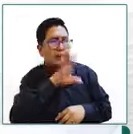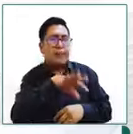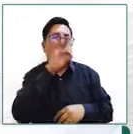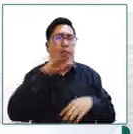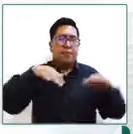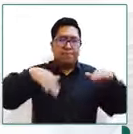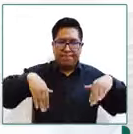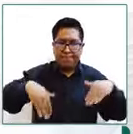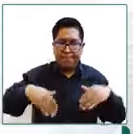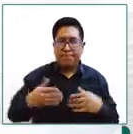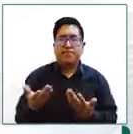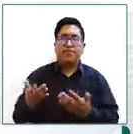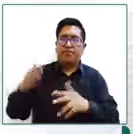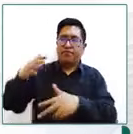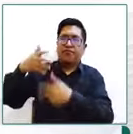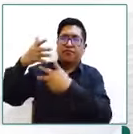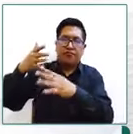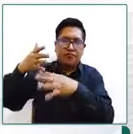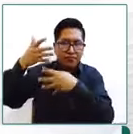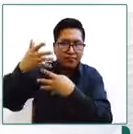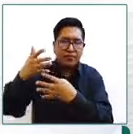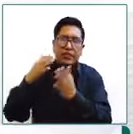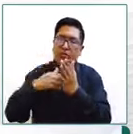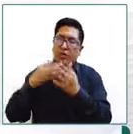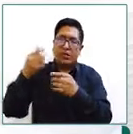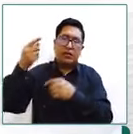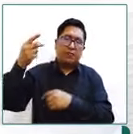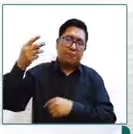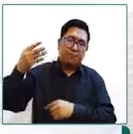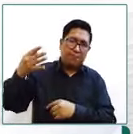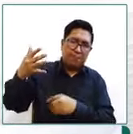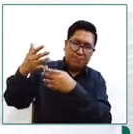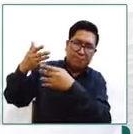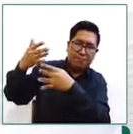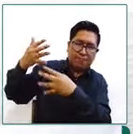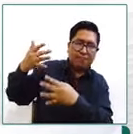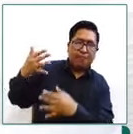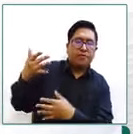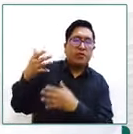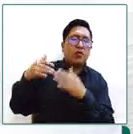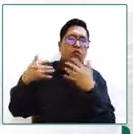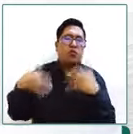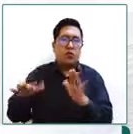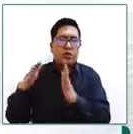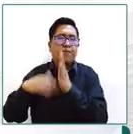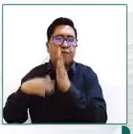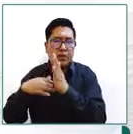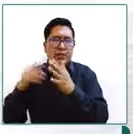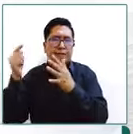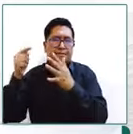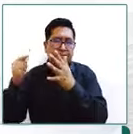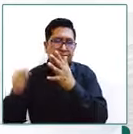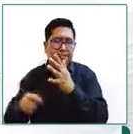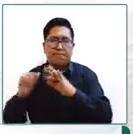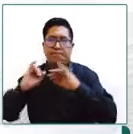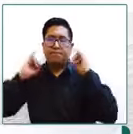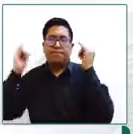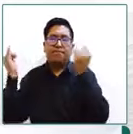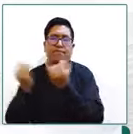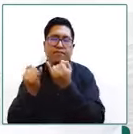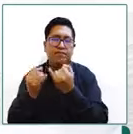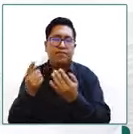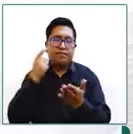falta de especialización bueno son varias limitaciones institucionales también las que se presentan